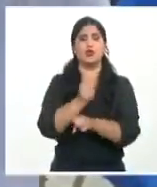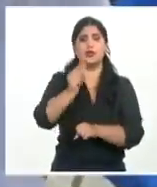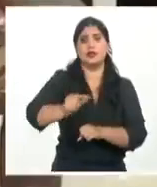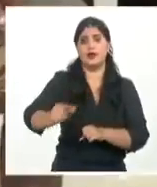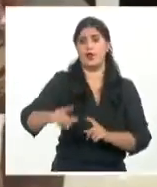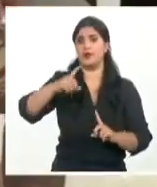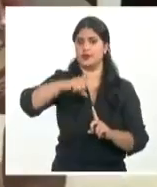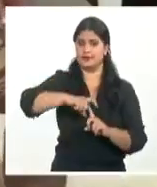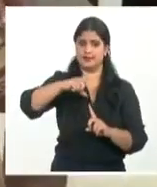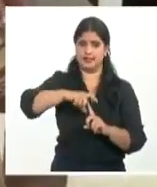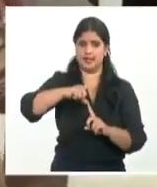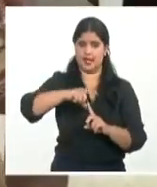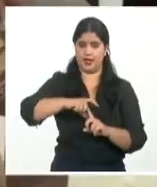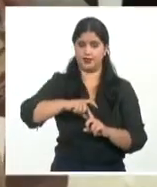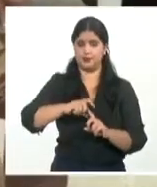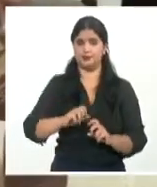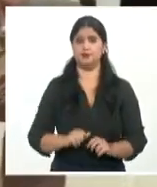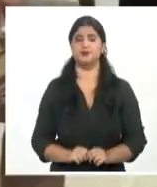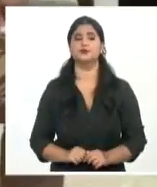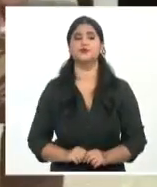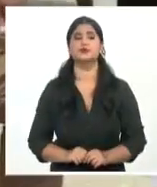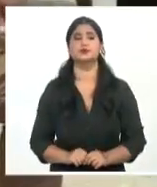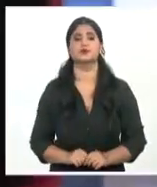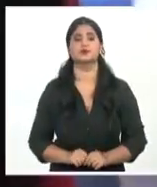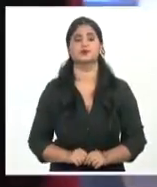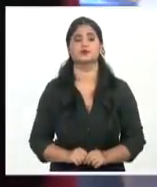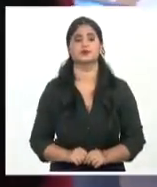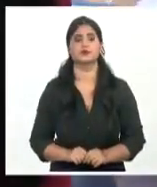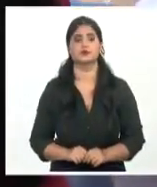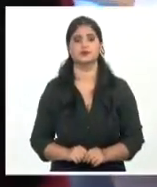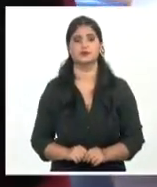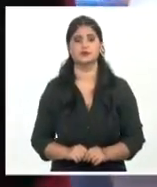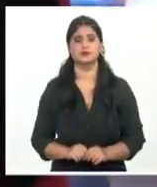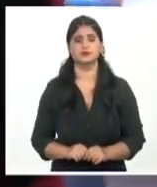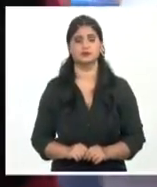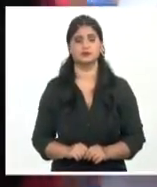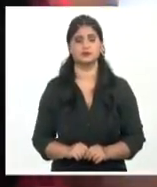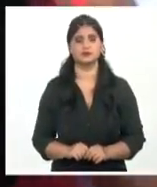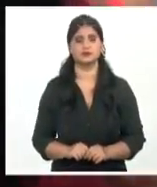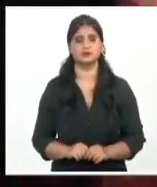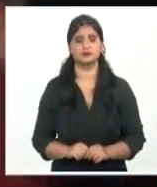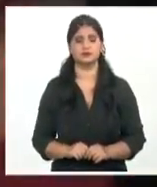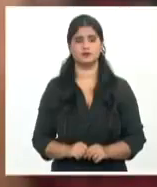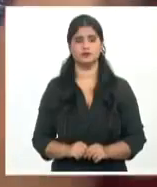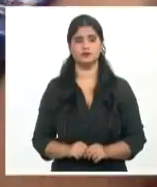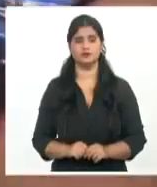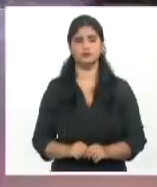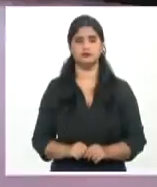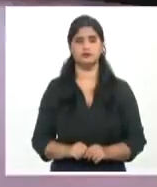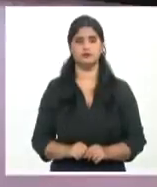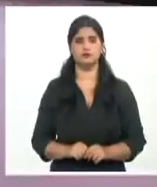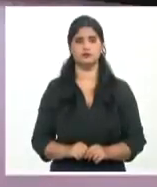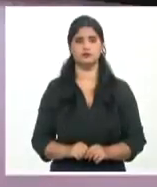de la Administración Pública. Manolo Rodríguez Salas, Sistema Informativo de la Televisión Cubana.